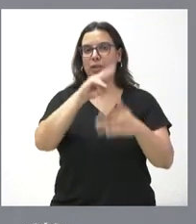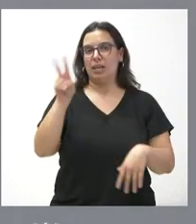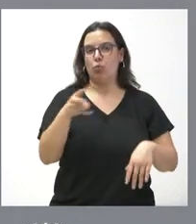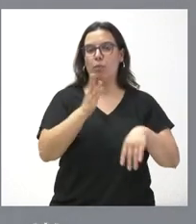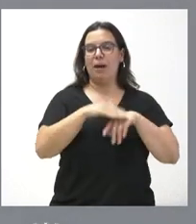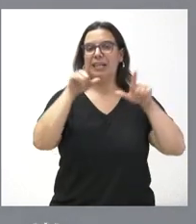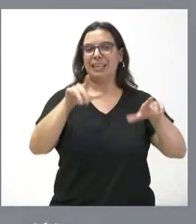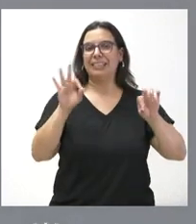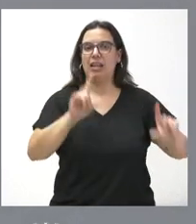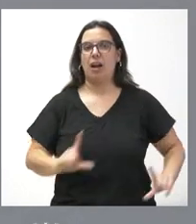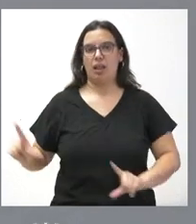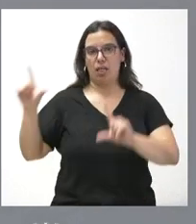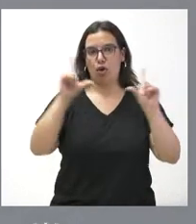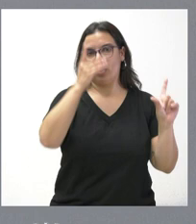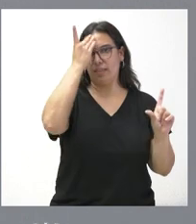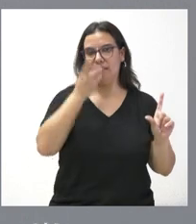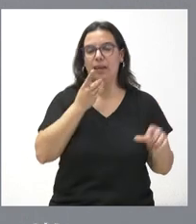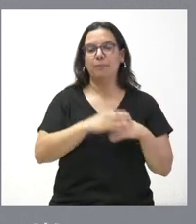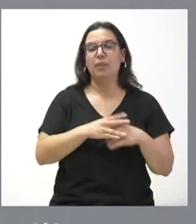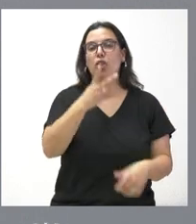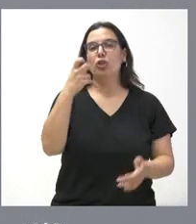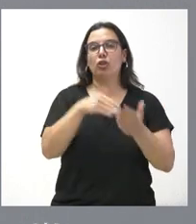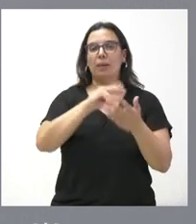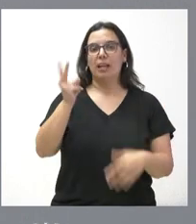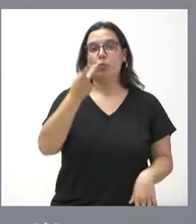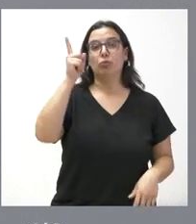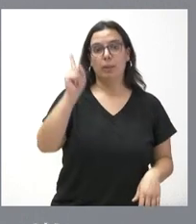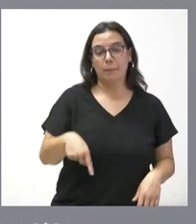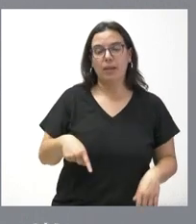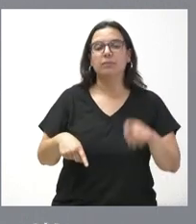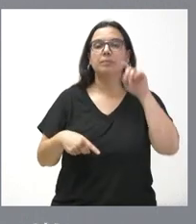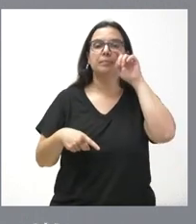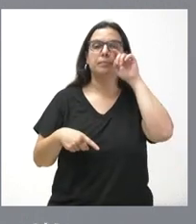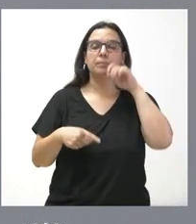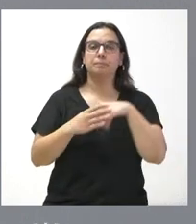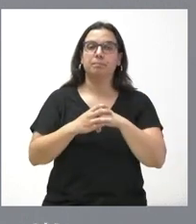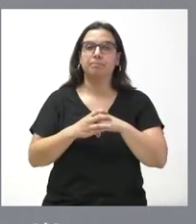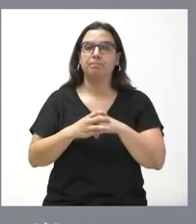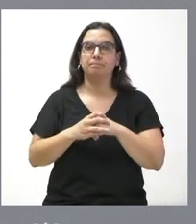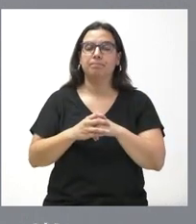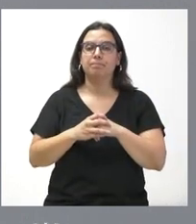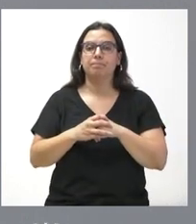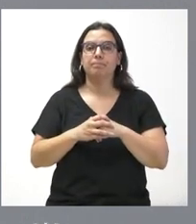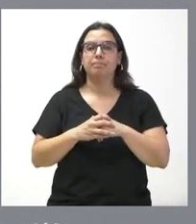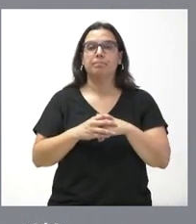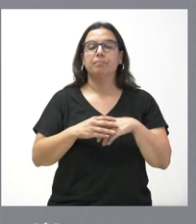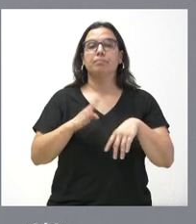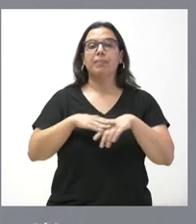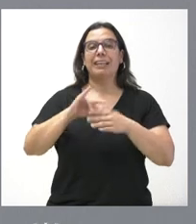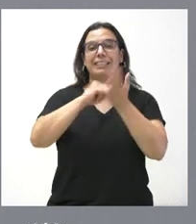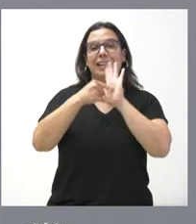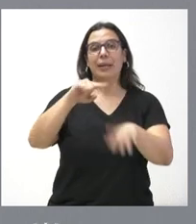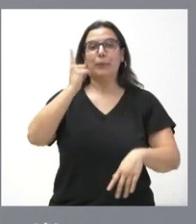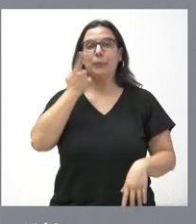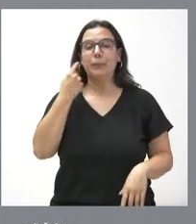radiológica digital. 200.000 euros también de actuaciones en la técnica de diagnóstico del